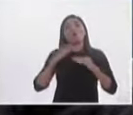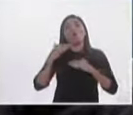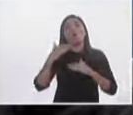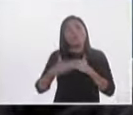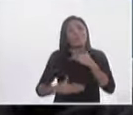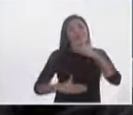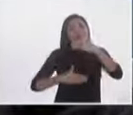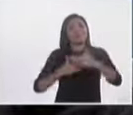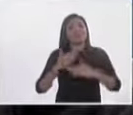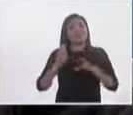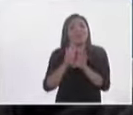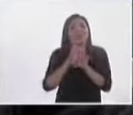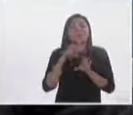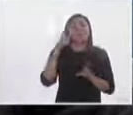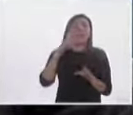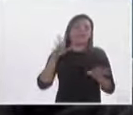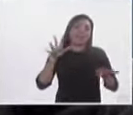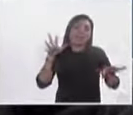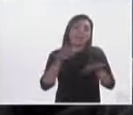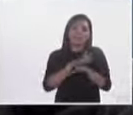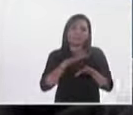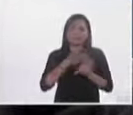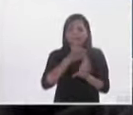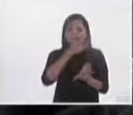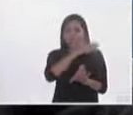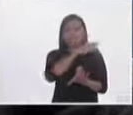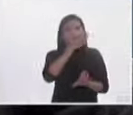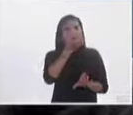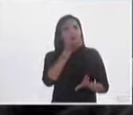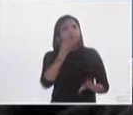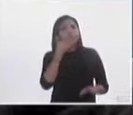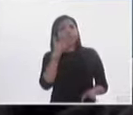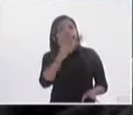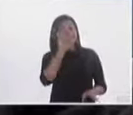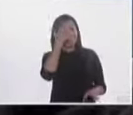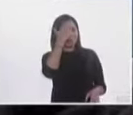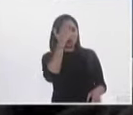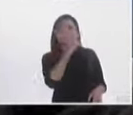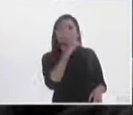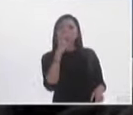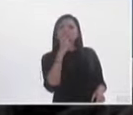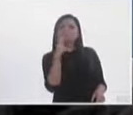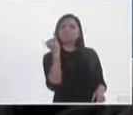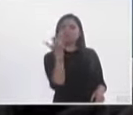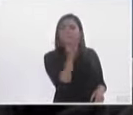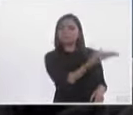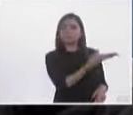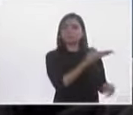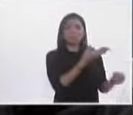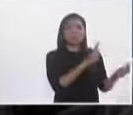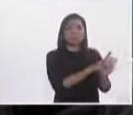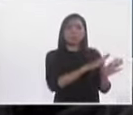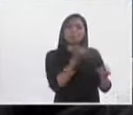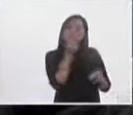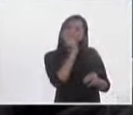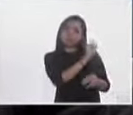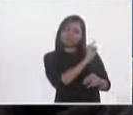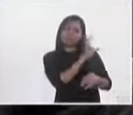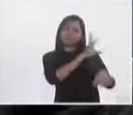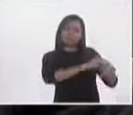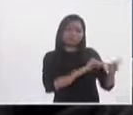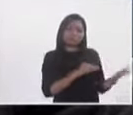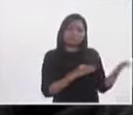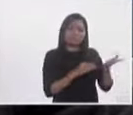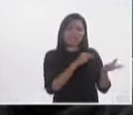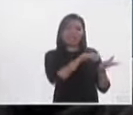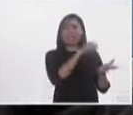político mexicano. Es decir, el haber pasado a reconocer estas candidaturas no partidistas,